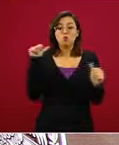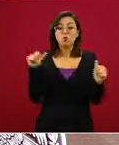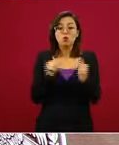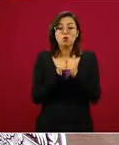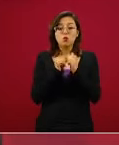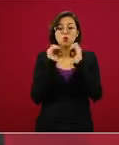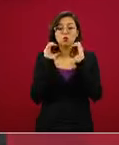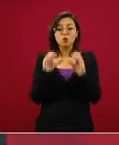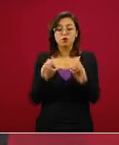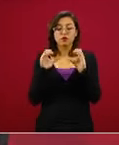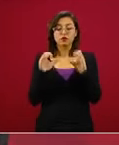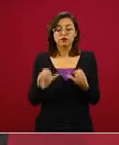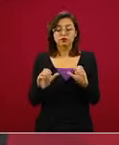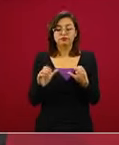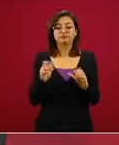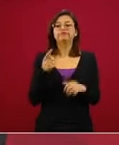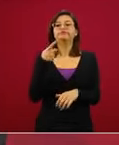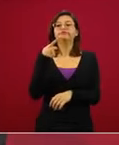y les digo por qué.